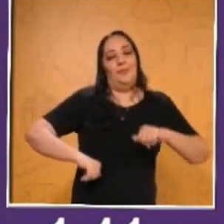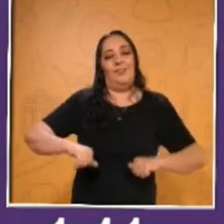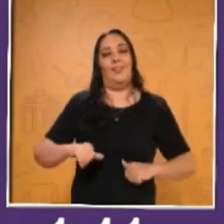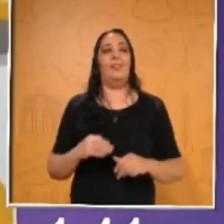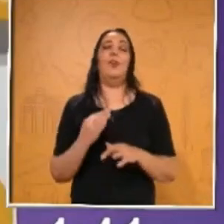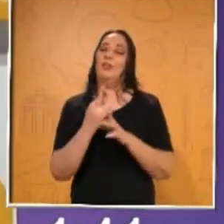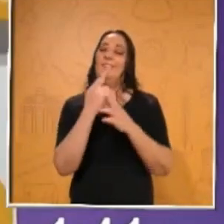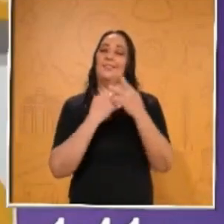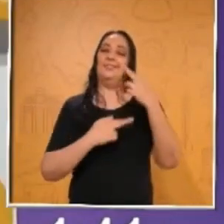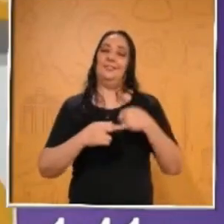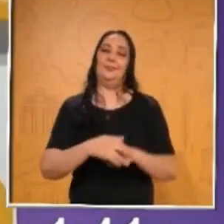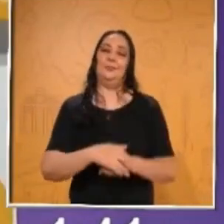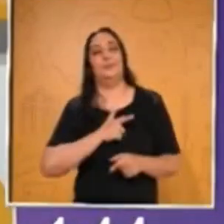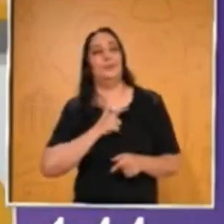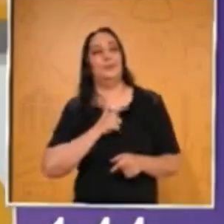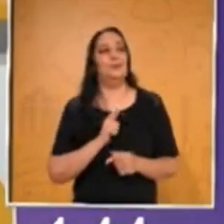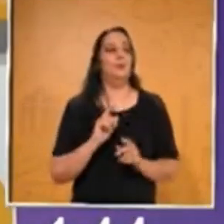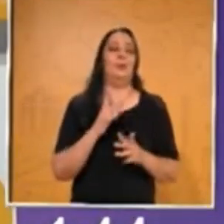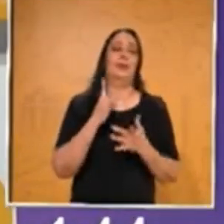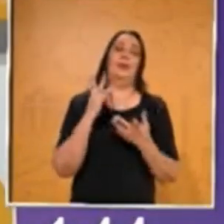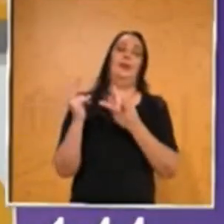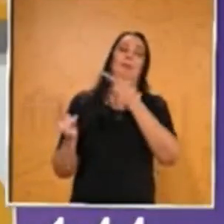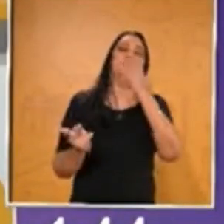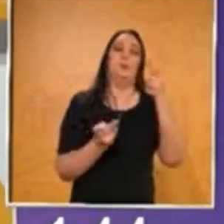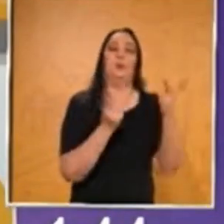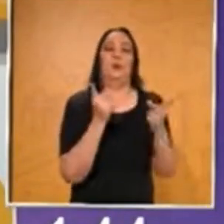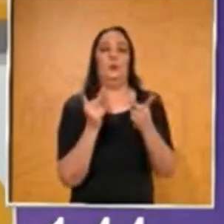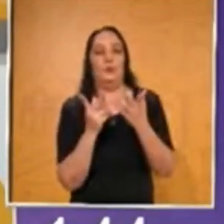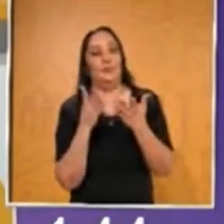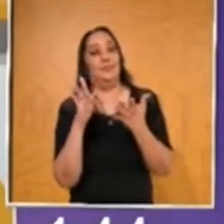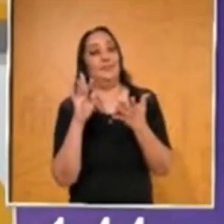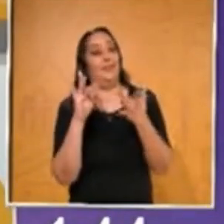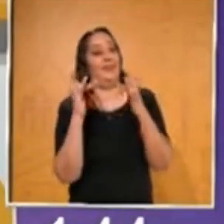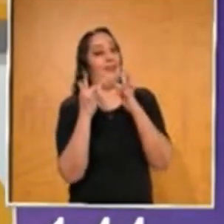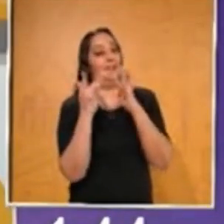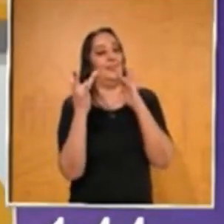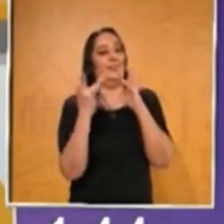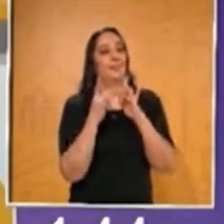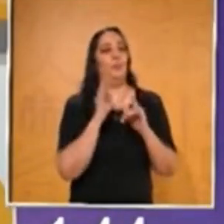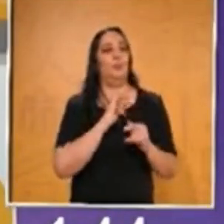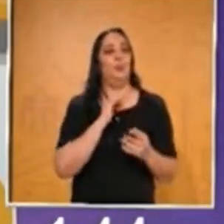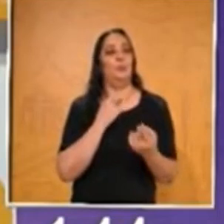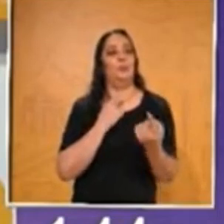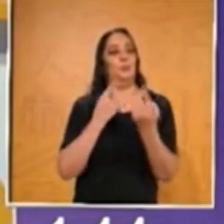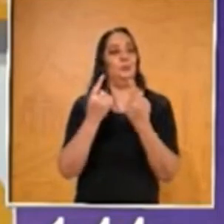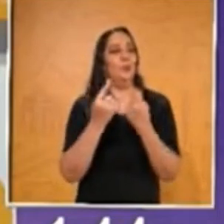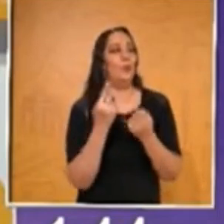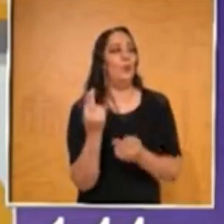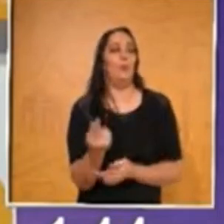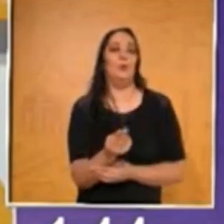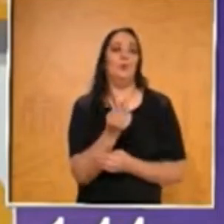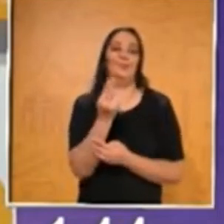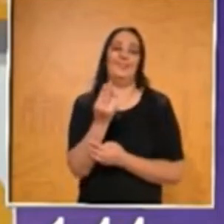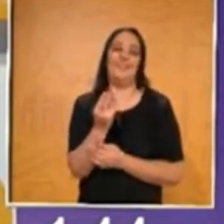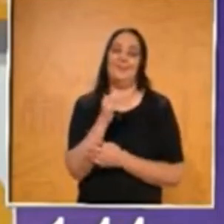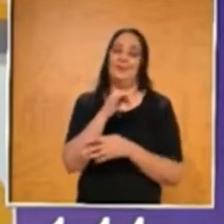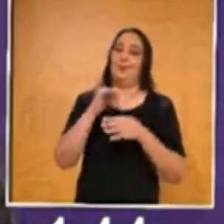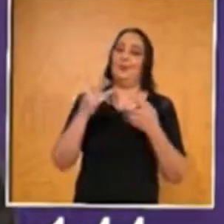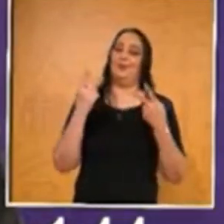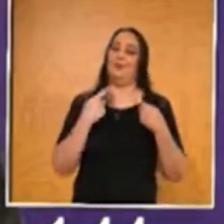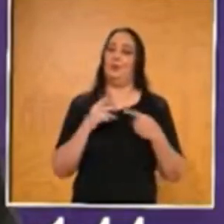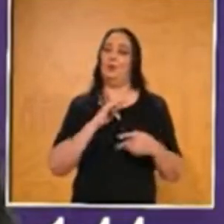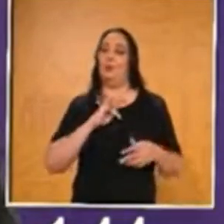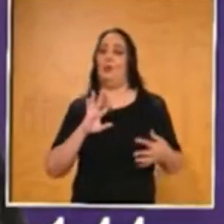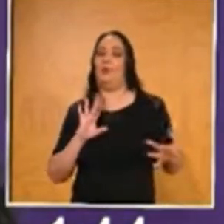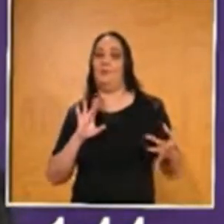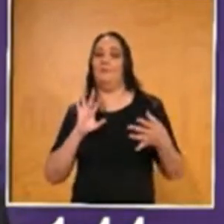Ahorita regresamos. Cuestionario en línea, en el cual vamos a poder interactuar con todos ustedes o los que puedan conectarse